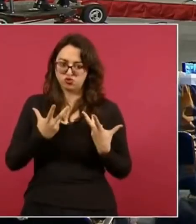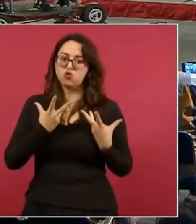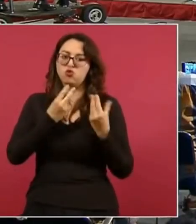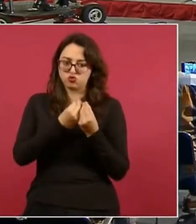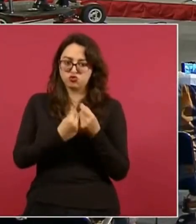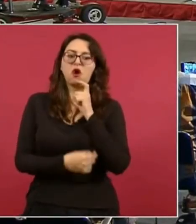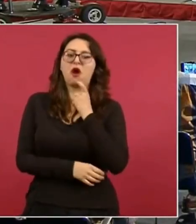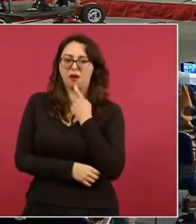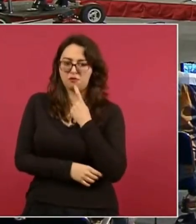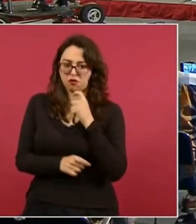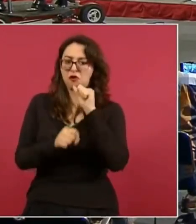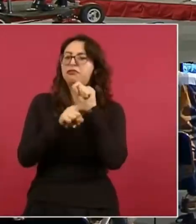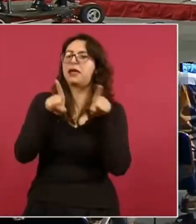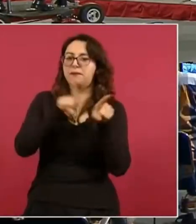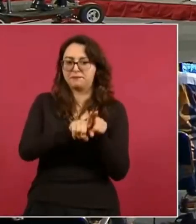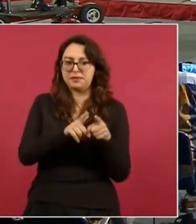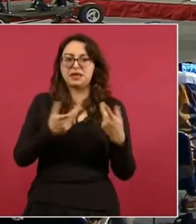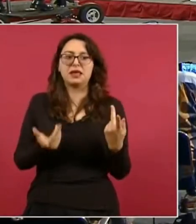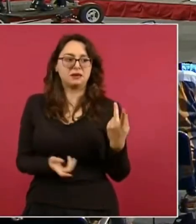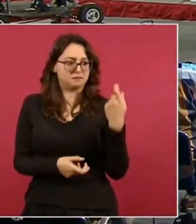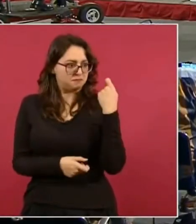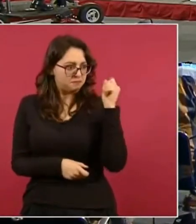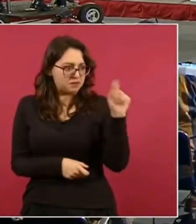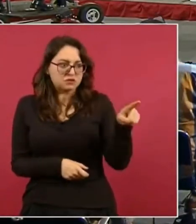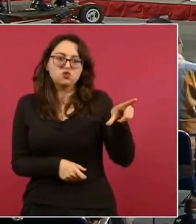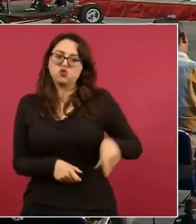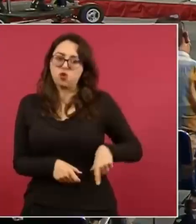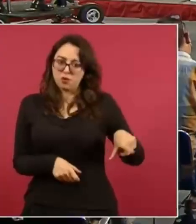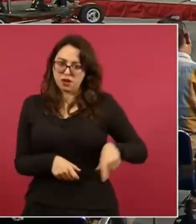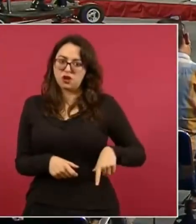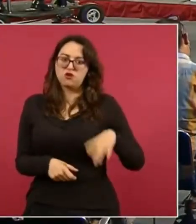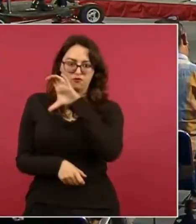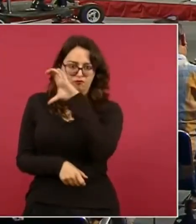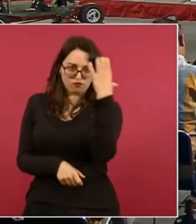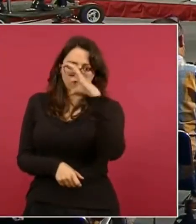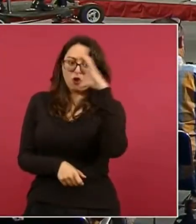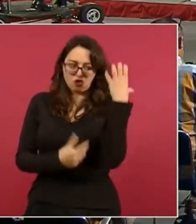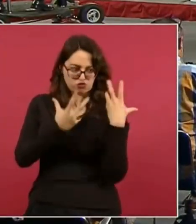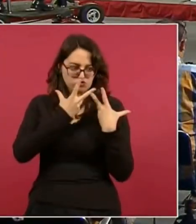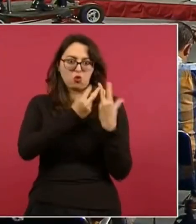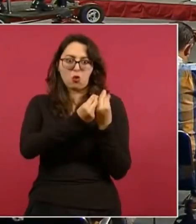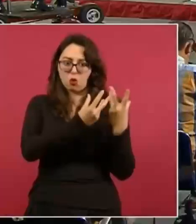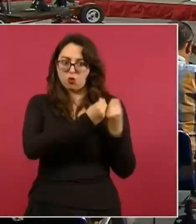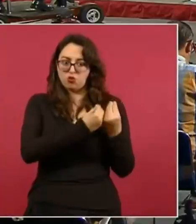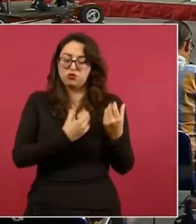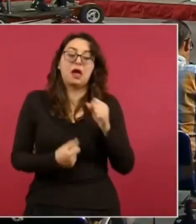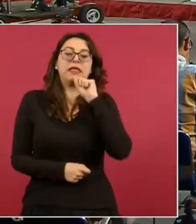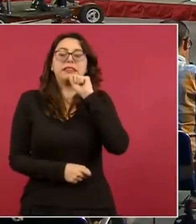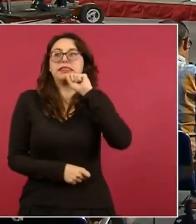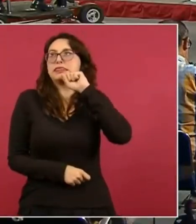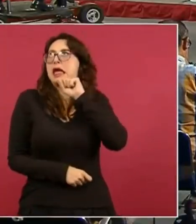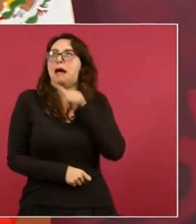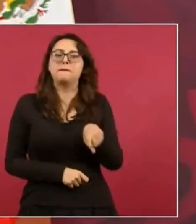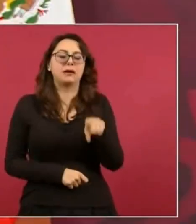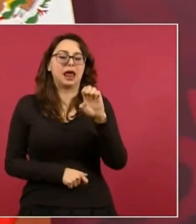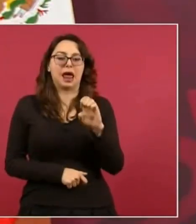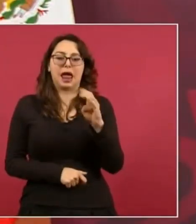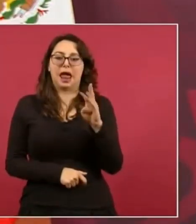Obrador o con algunos de sus funcionarios? Yo también he visto, no sé, a Hebrado, a